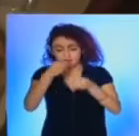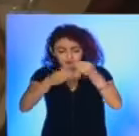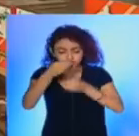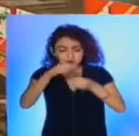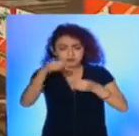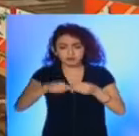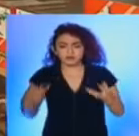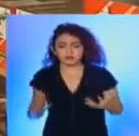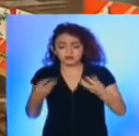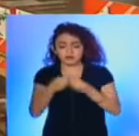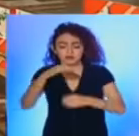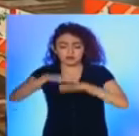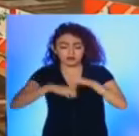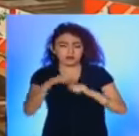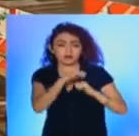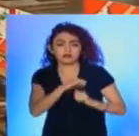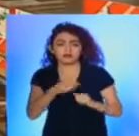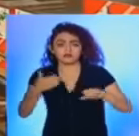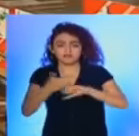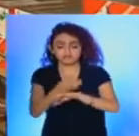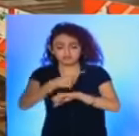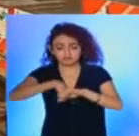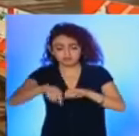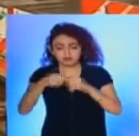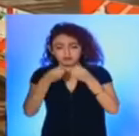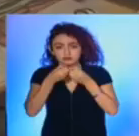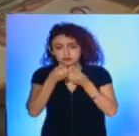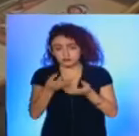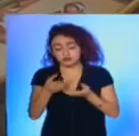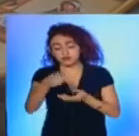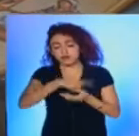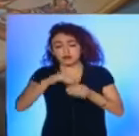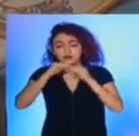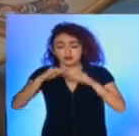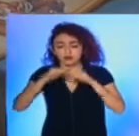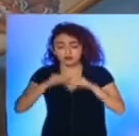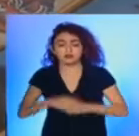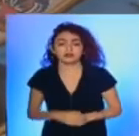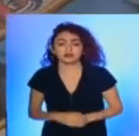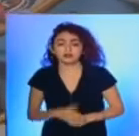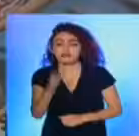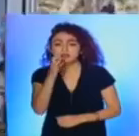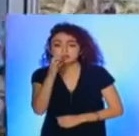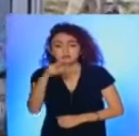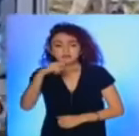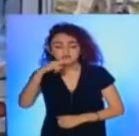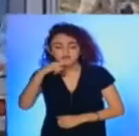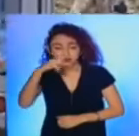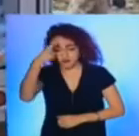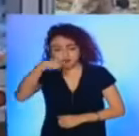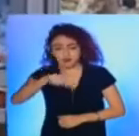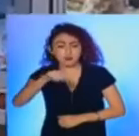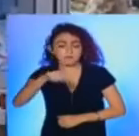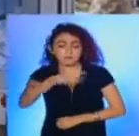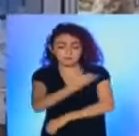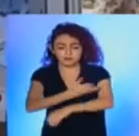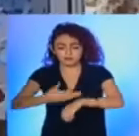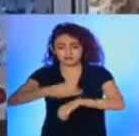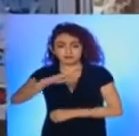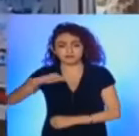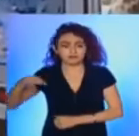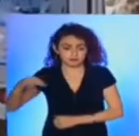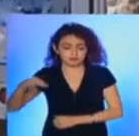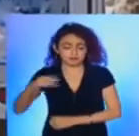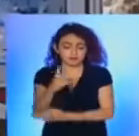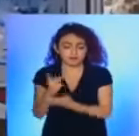conjunto con empresarios y autoridades estatales, dieron a conocer la campaña Cenas Navideñas para Familias Michoacanas.